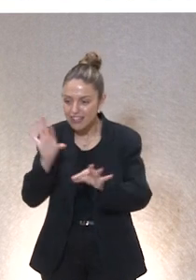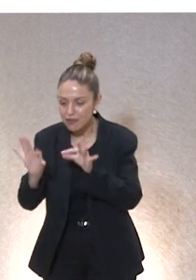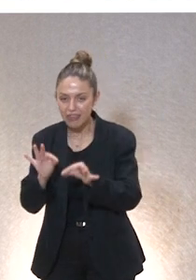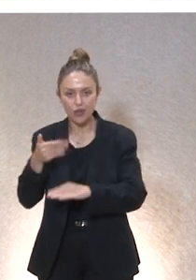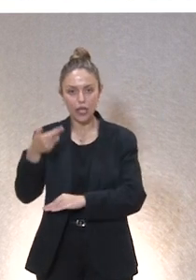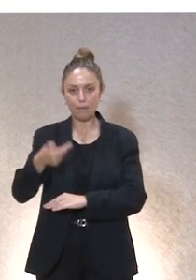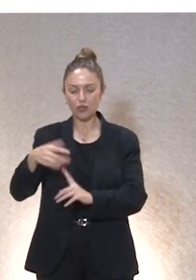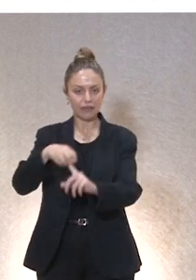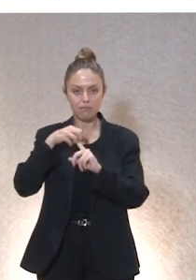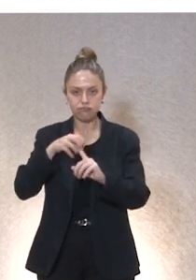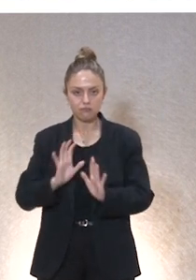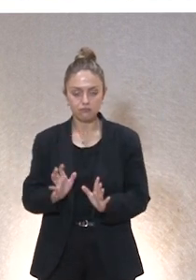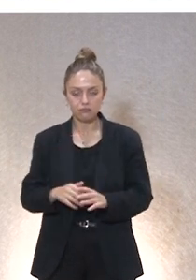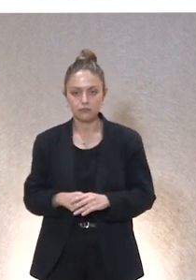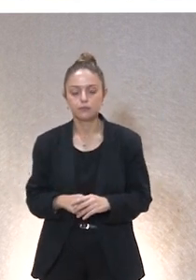claves ahí.